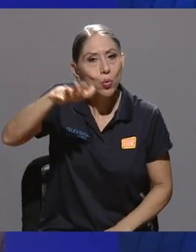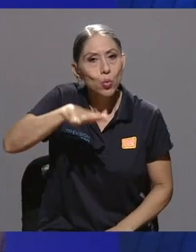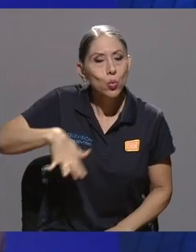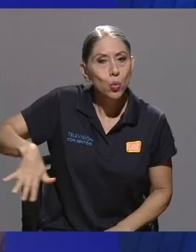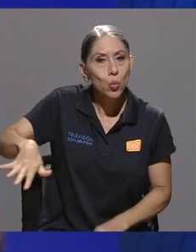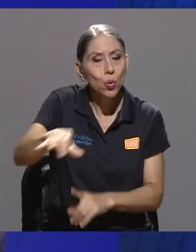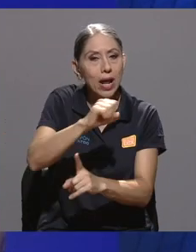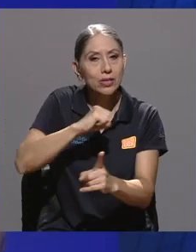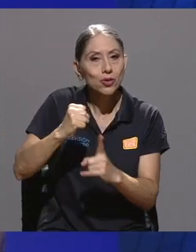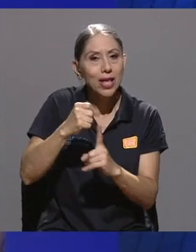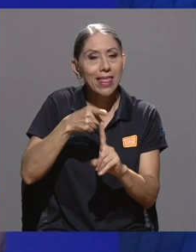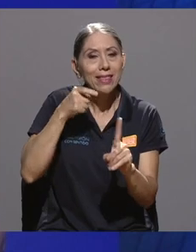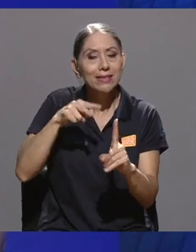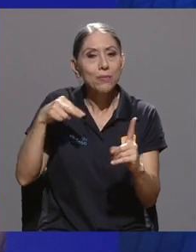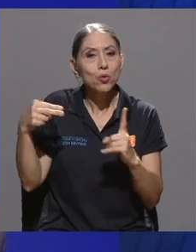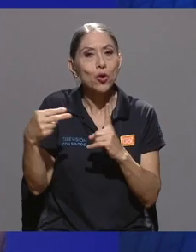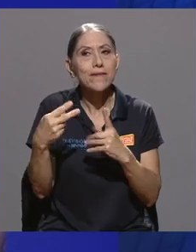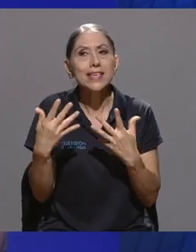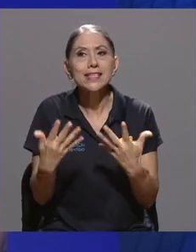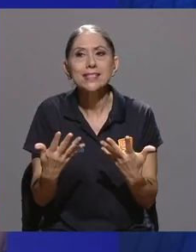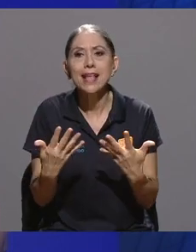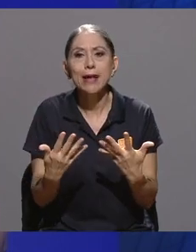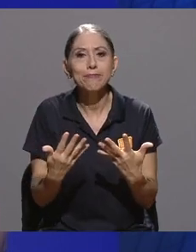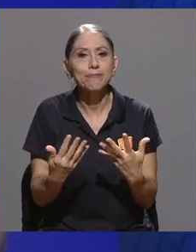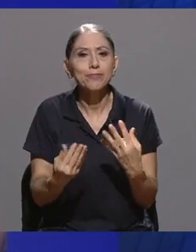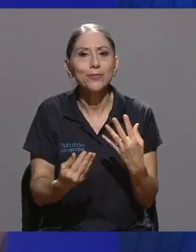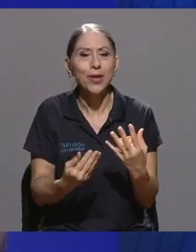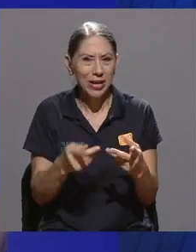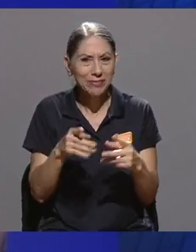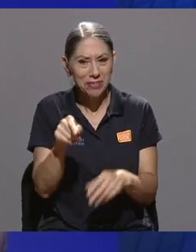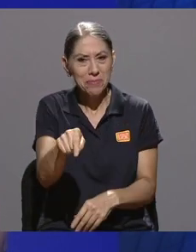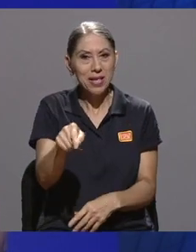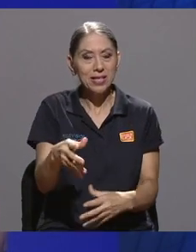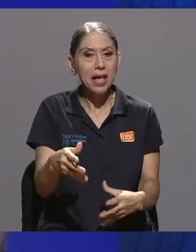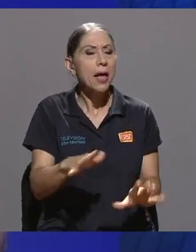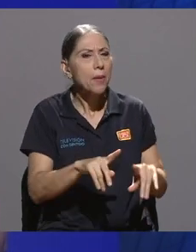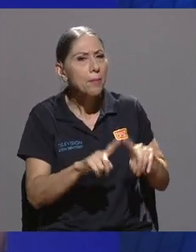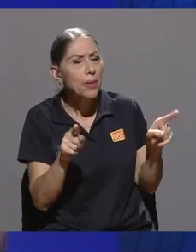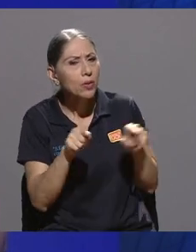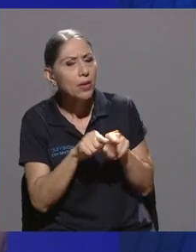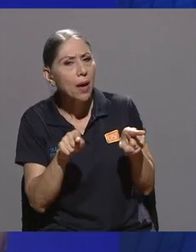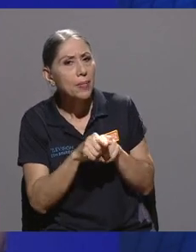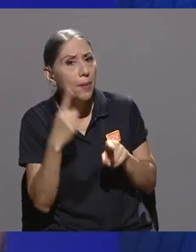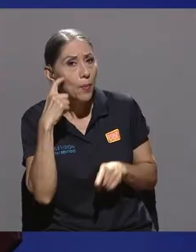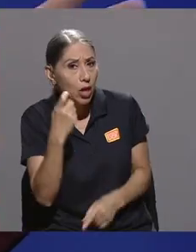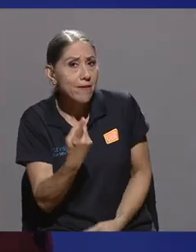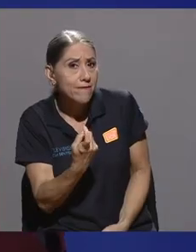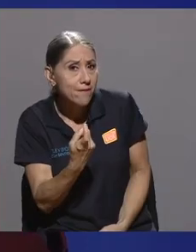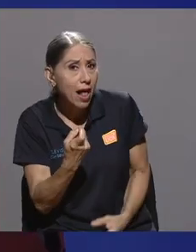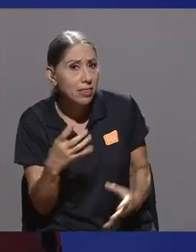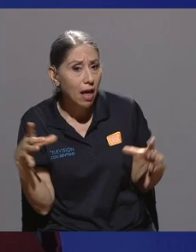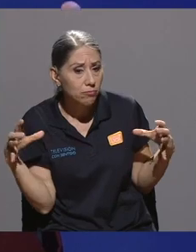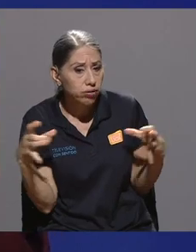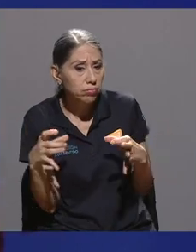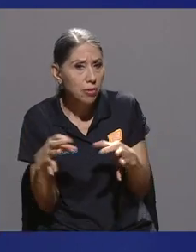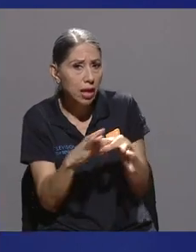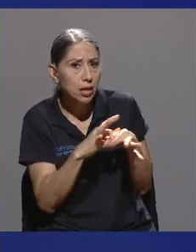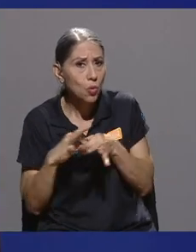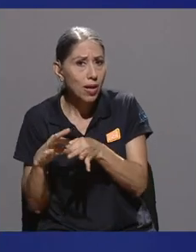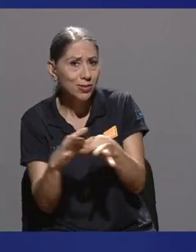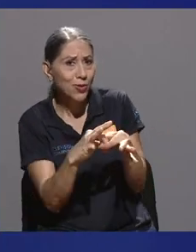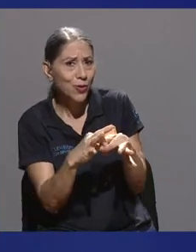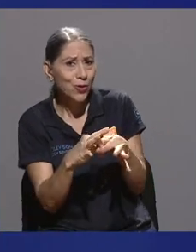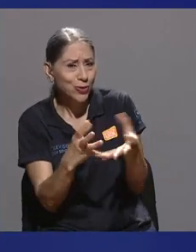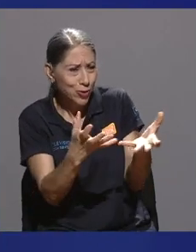desde el punto de vista, o sea, empezando por ahí, digamos. Pero también porque falta esa articulación. Por eso quiero